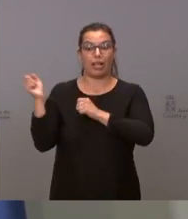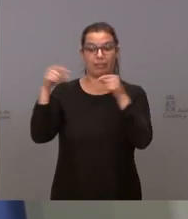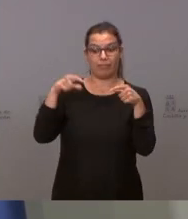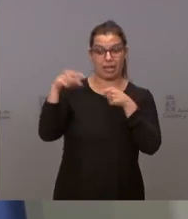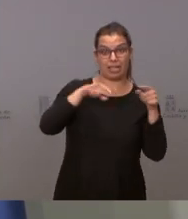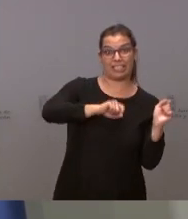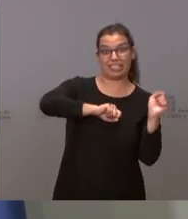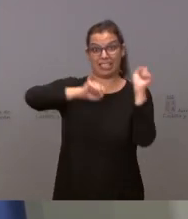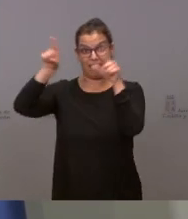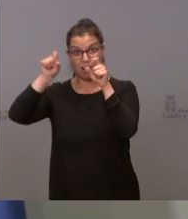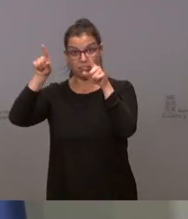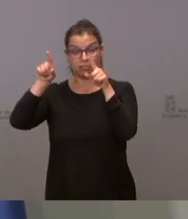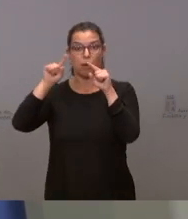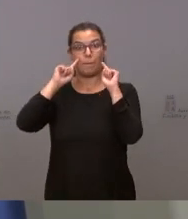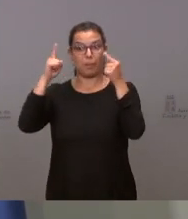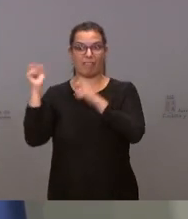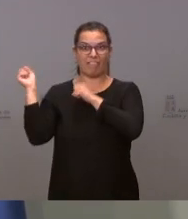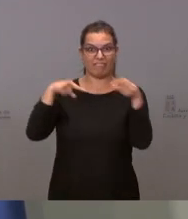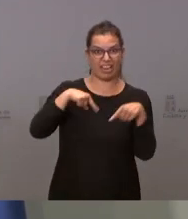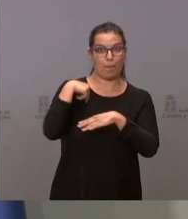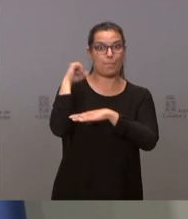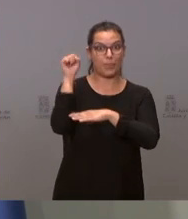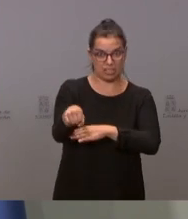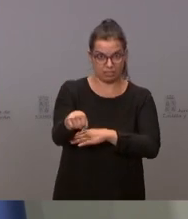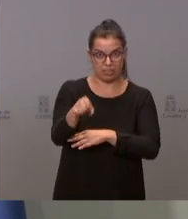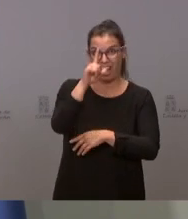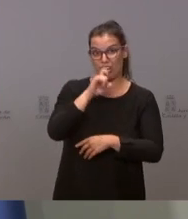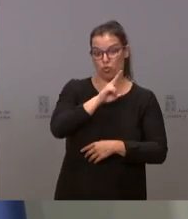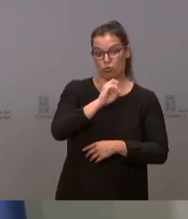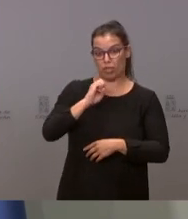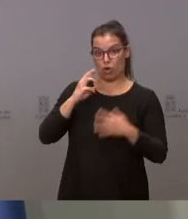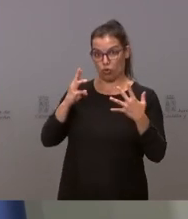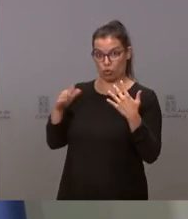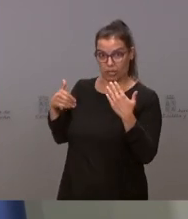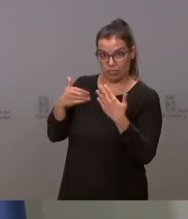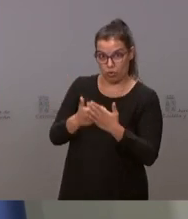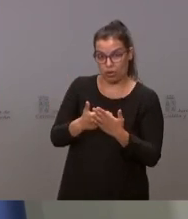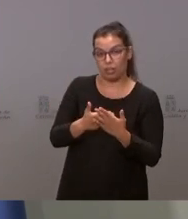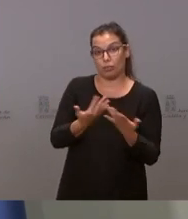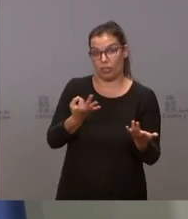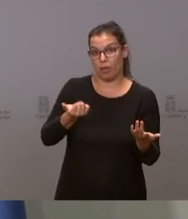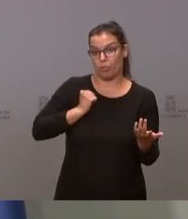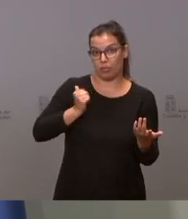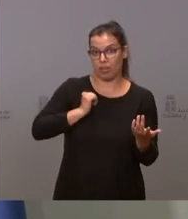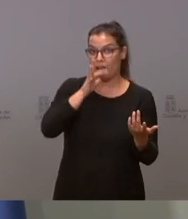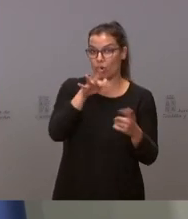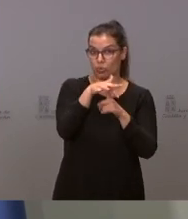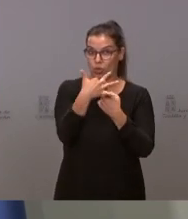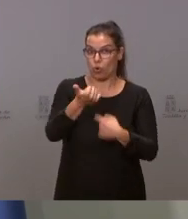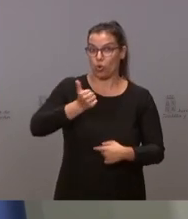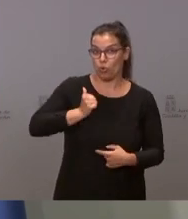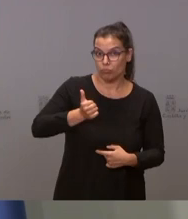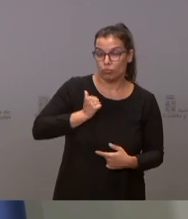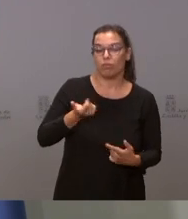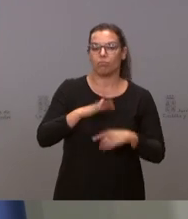en la comunidad desde 2008, pero tenemos que aprovechar esta situación y estas oportunidades para continuar